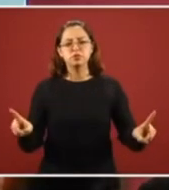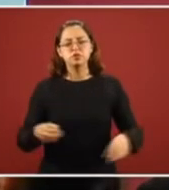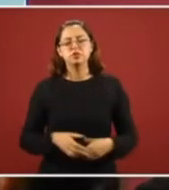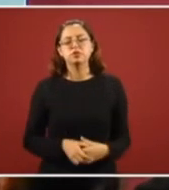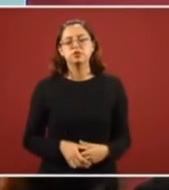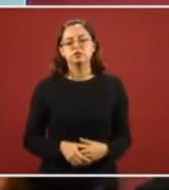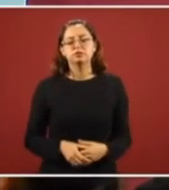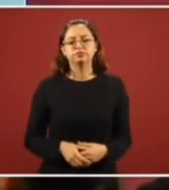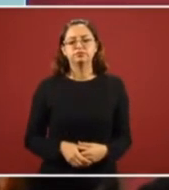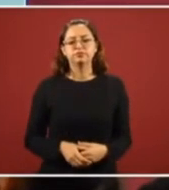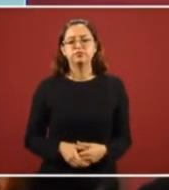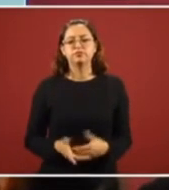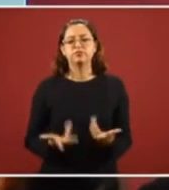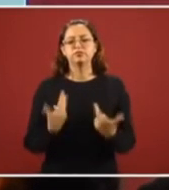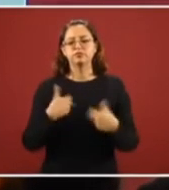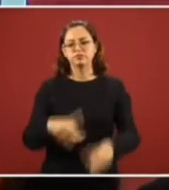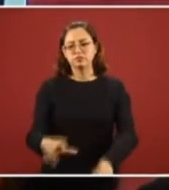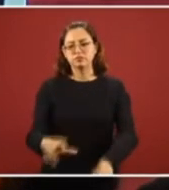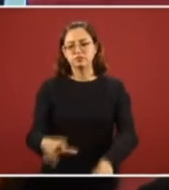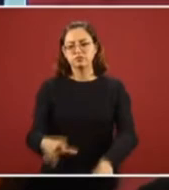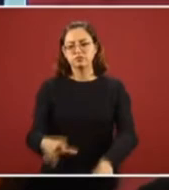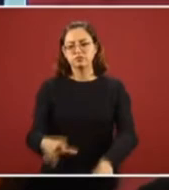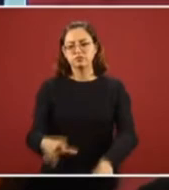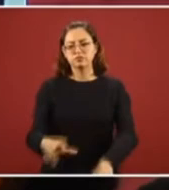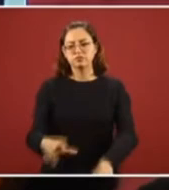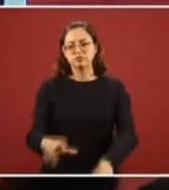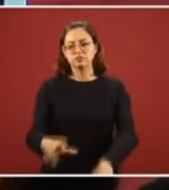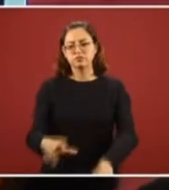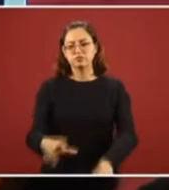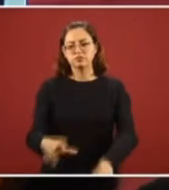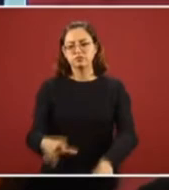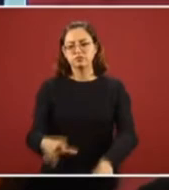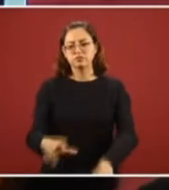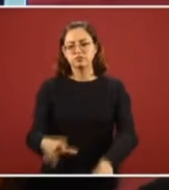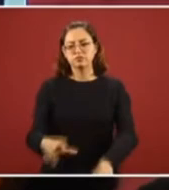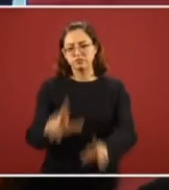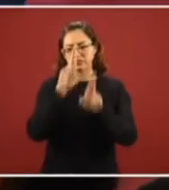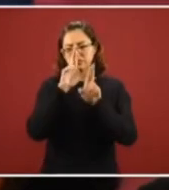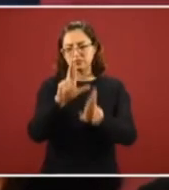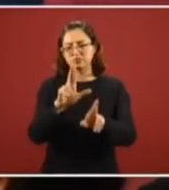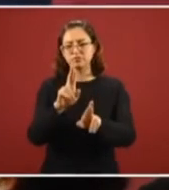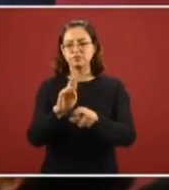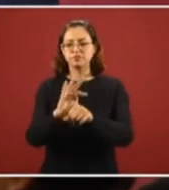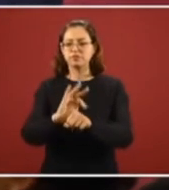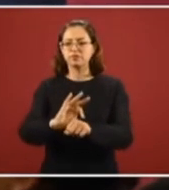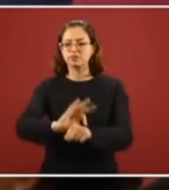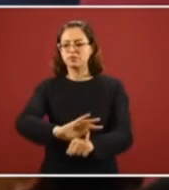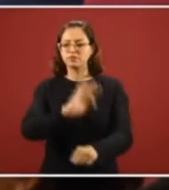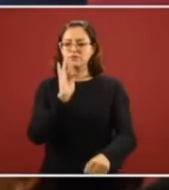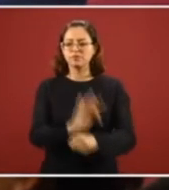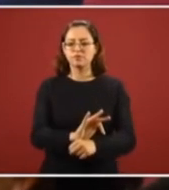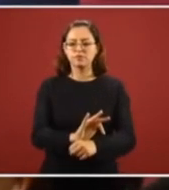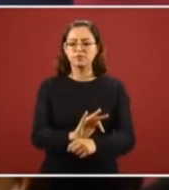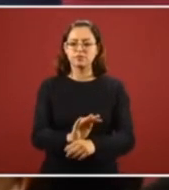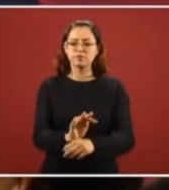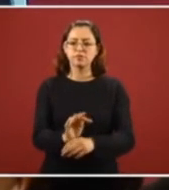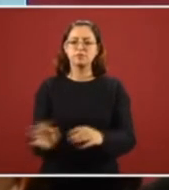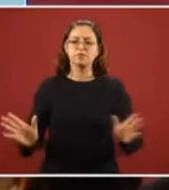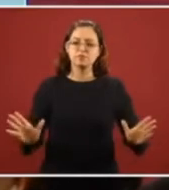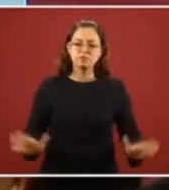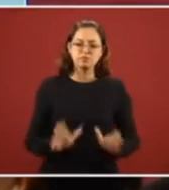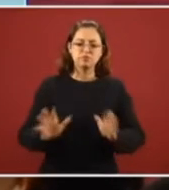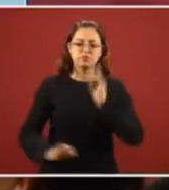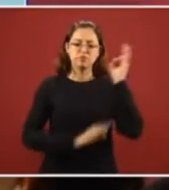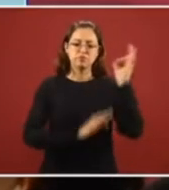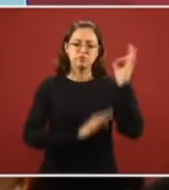la protección respect and protection y promoción de